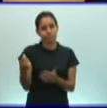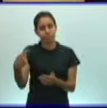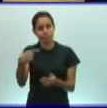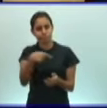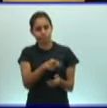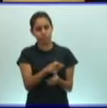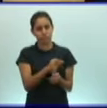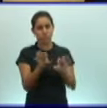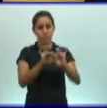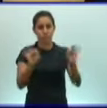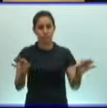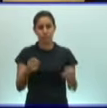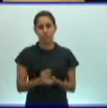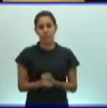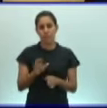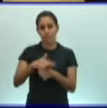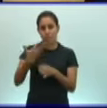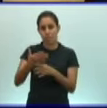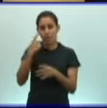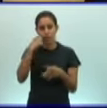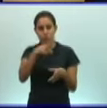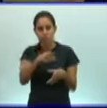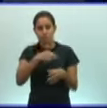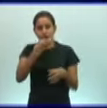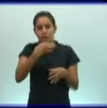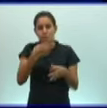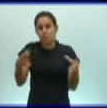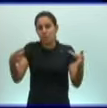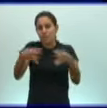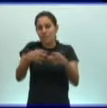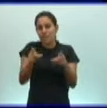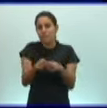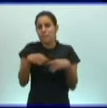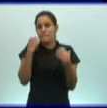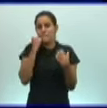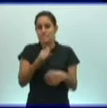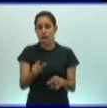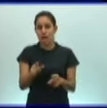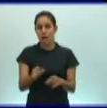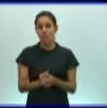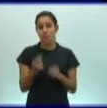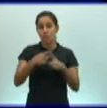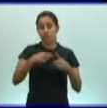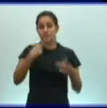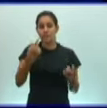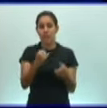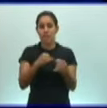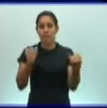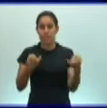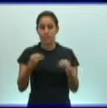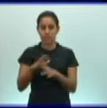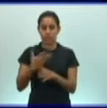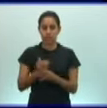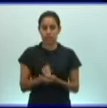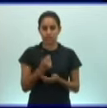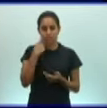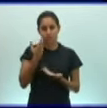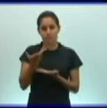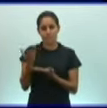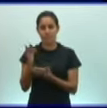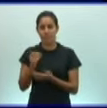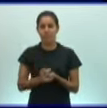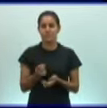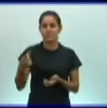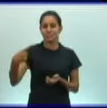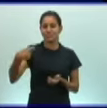independiente que yo les voy a orientar. Aquí vemos la duela del hígado y la lombriz solitaria y la lombriz intestinal y el